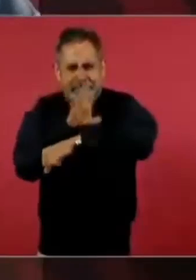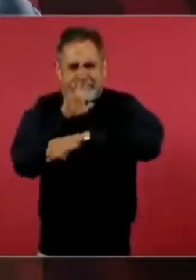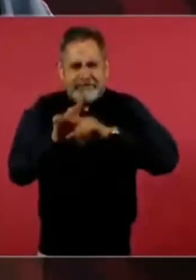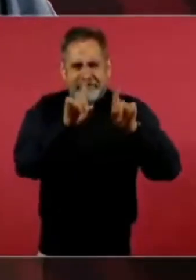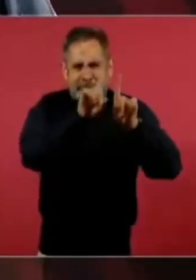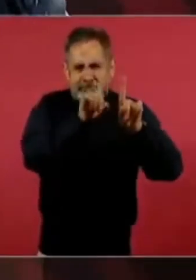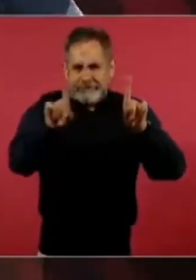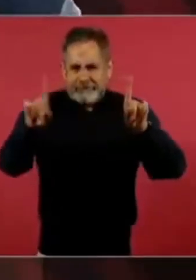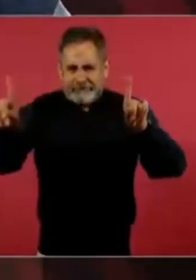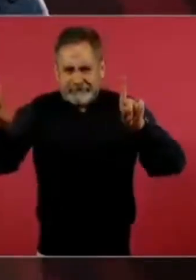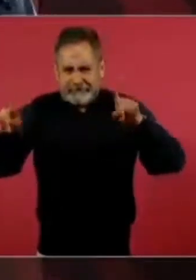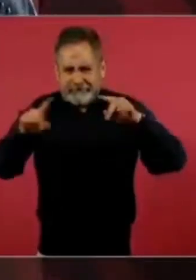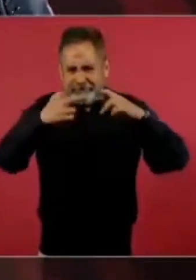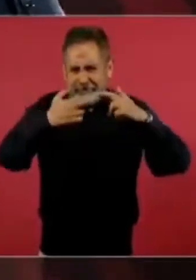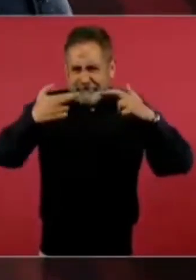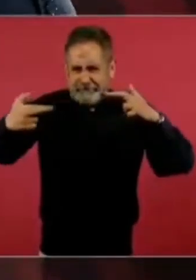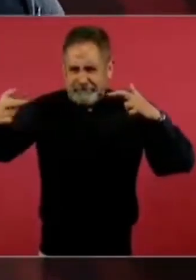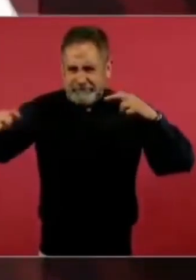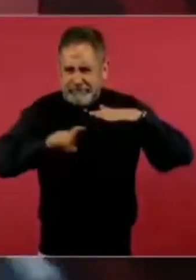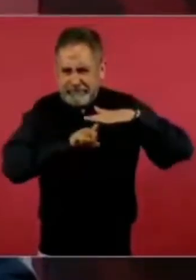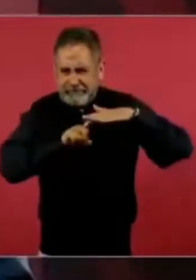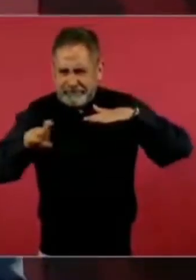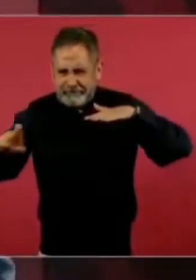los trenes eléctricos,